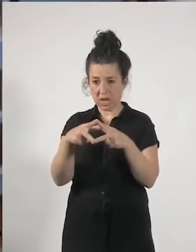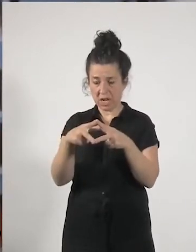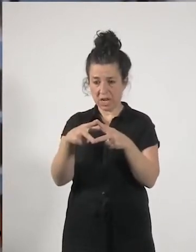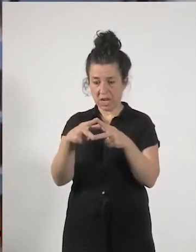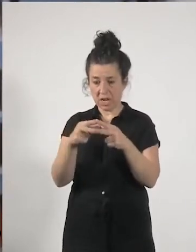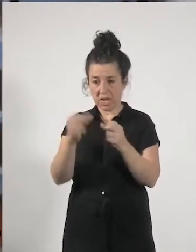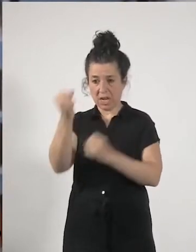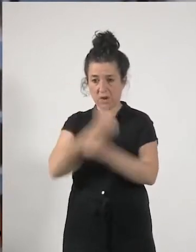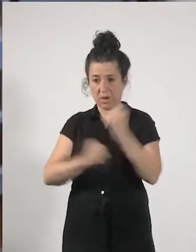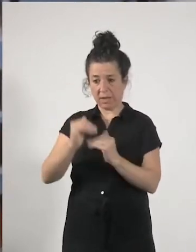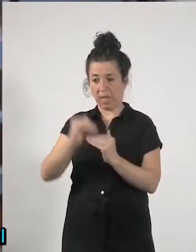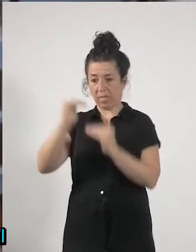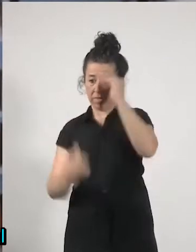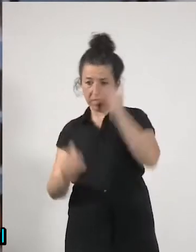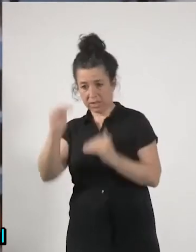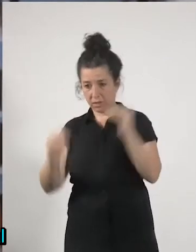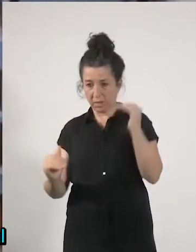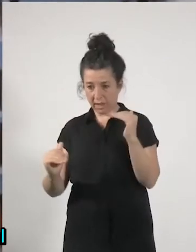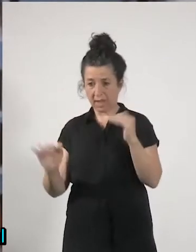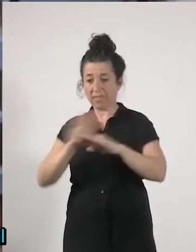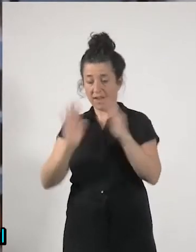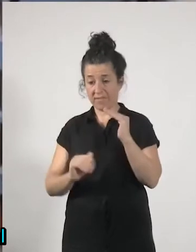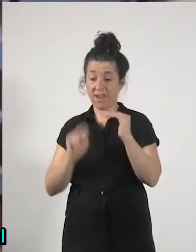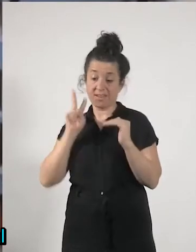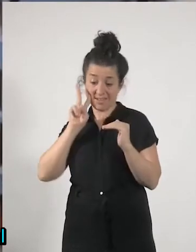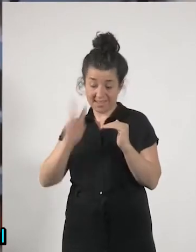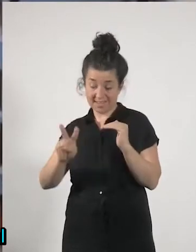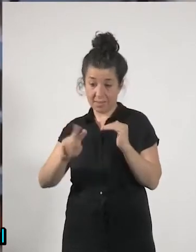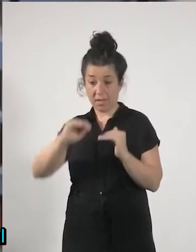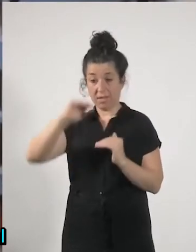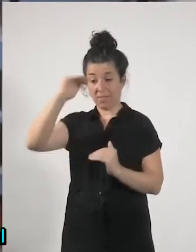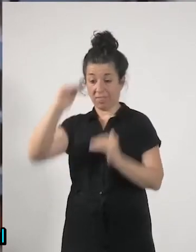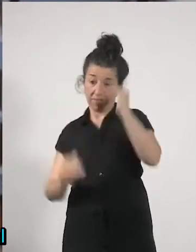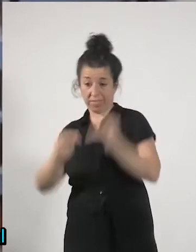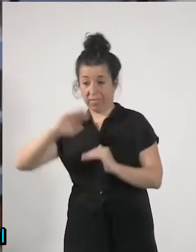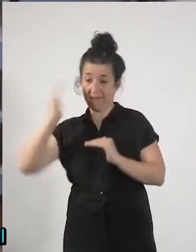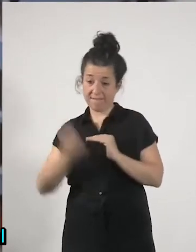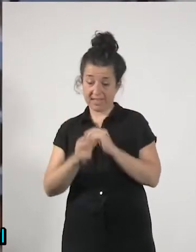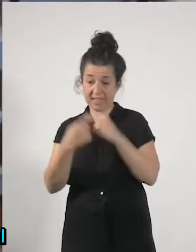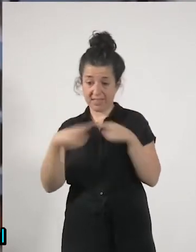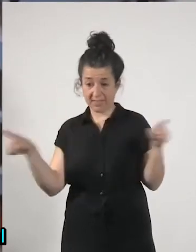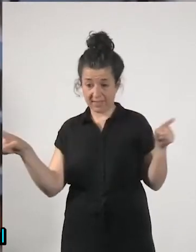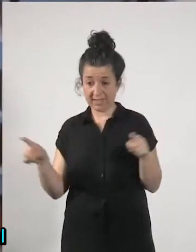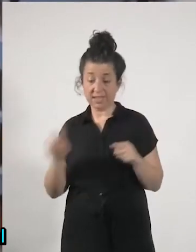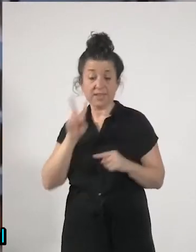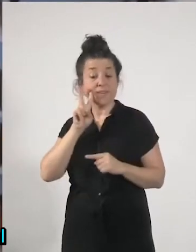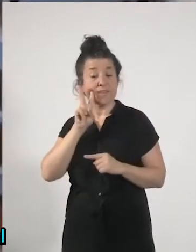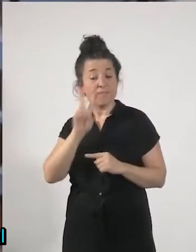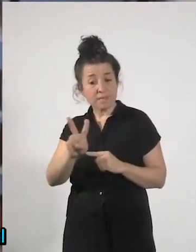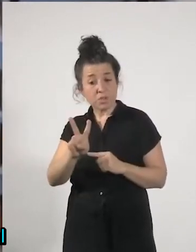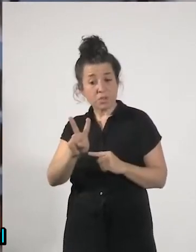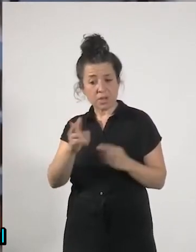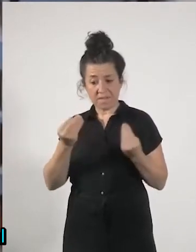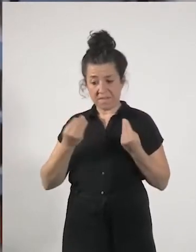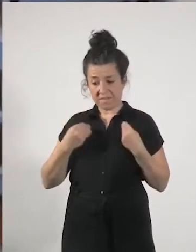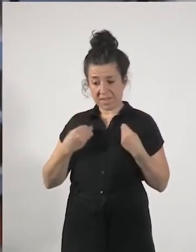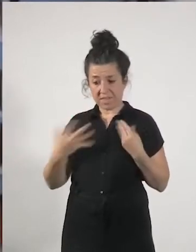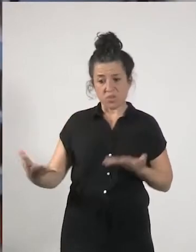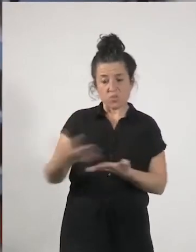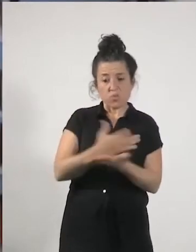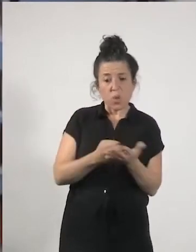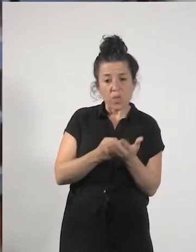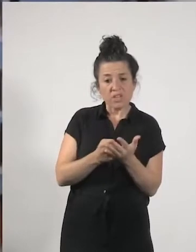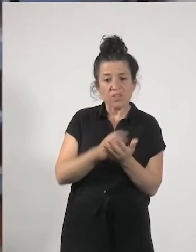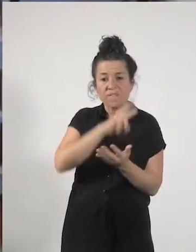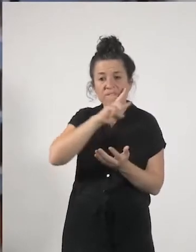discriminando y por ejemplo se ha visto que no todas las vidas valen igual y en